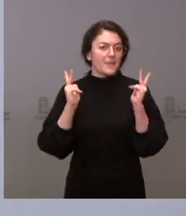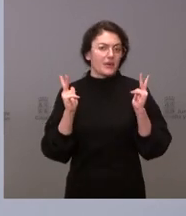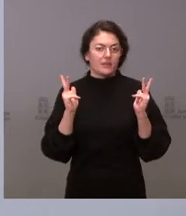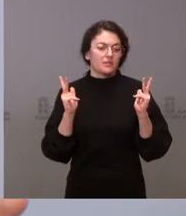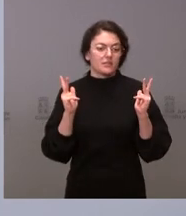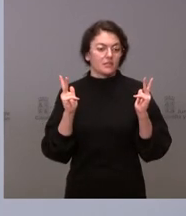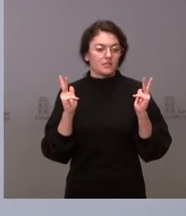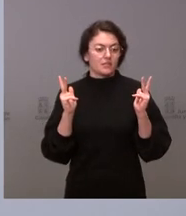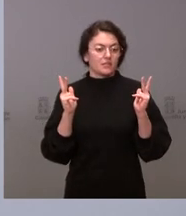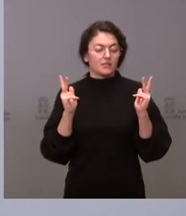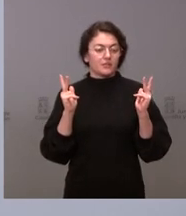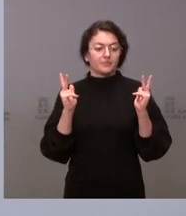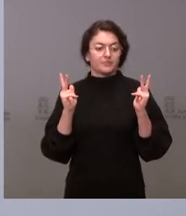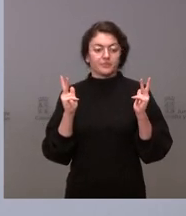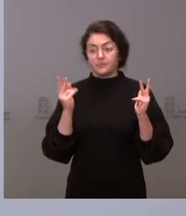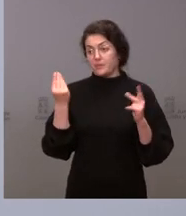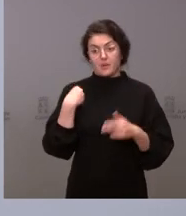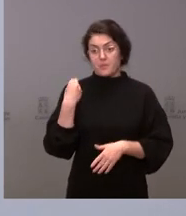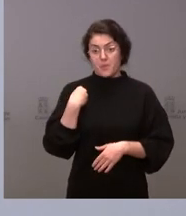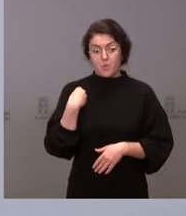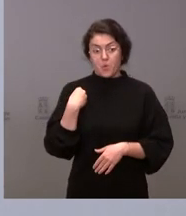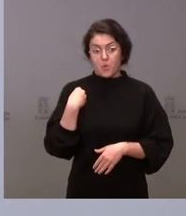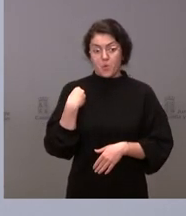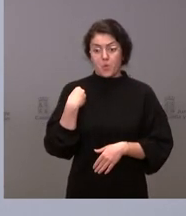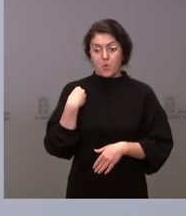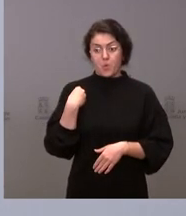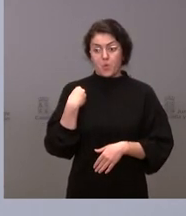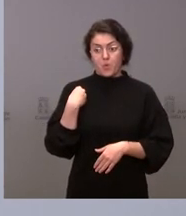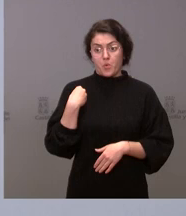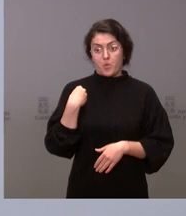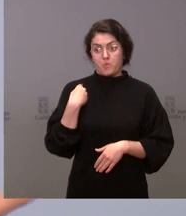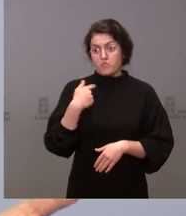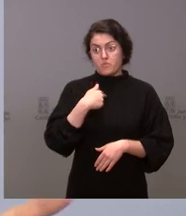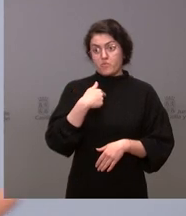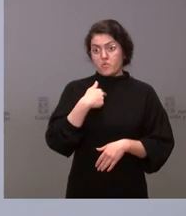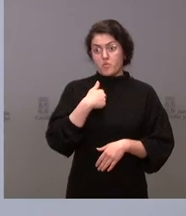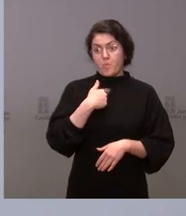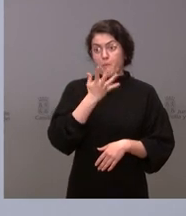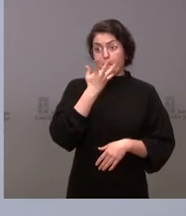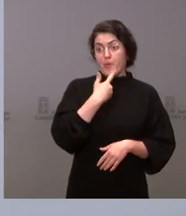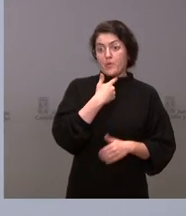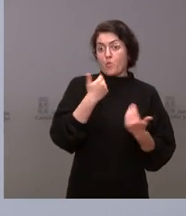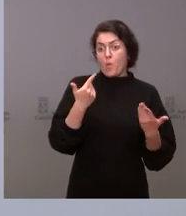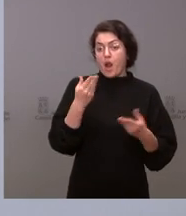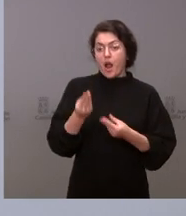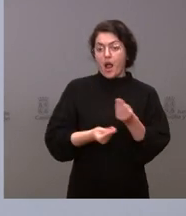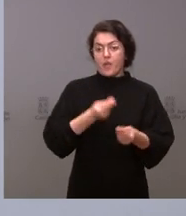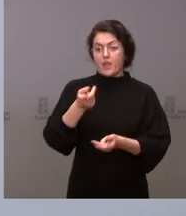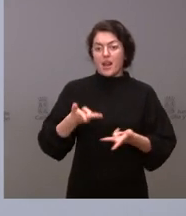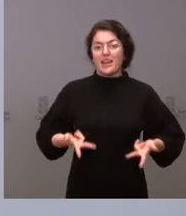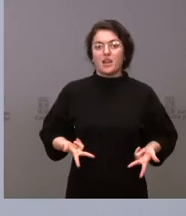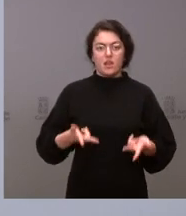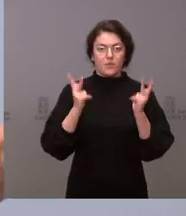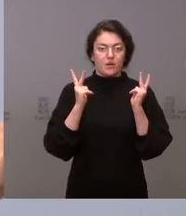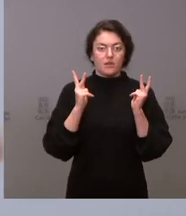yo creo que he puesto de manifiesto cuál es mi preferencia que actúen con libertad y desde